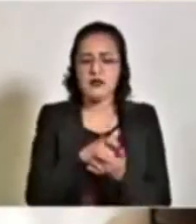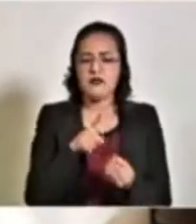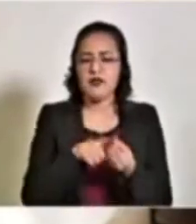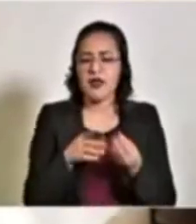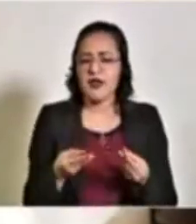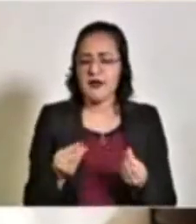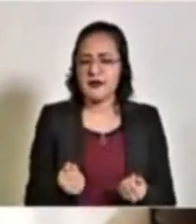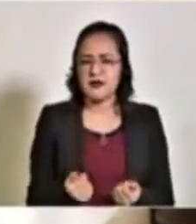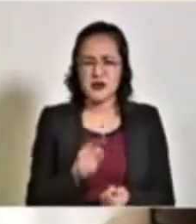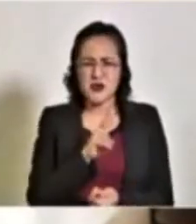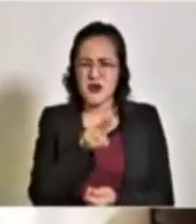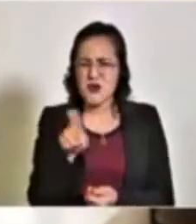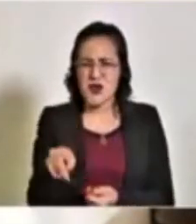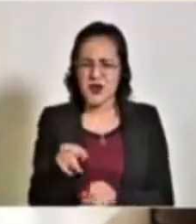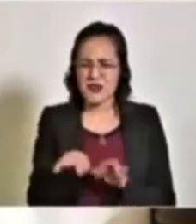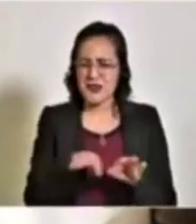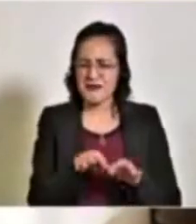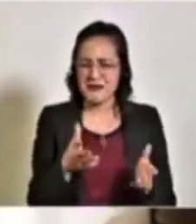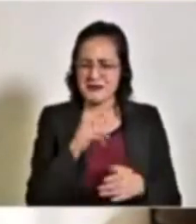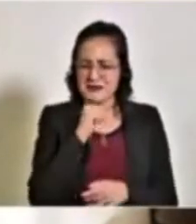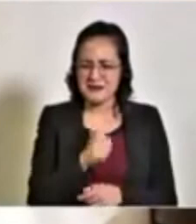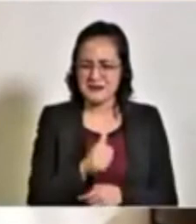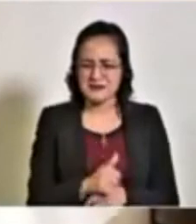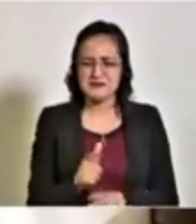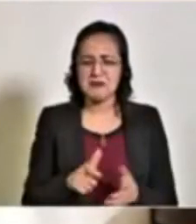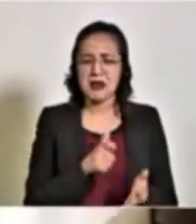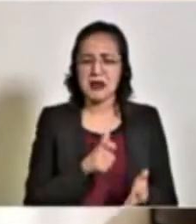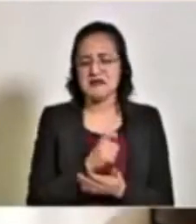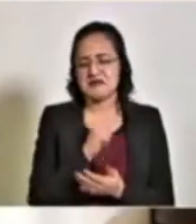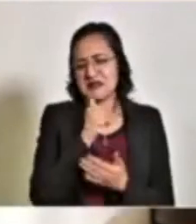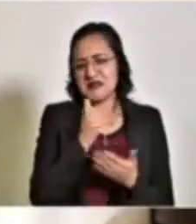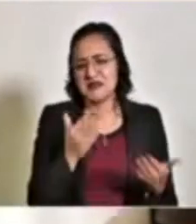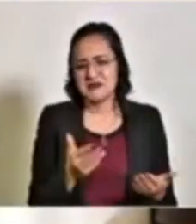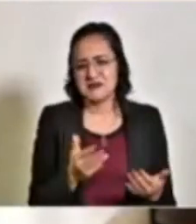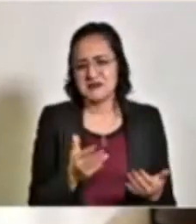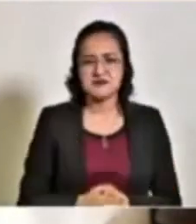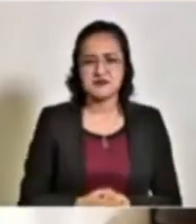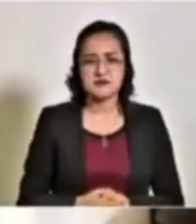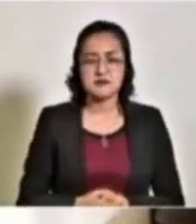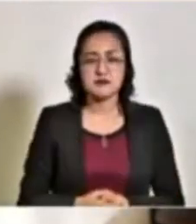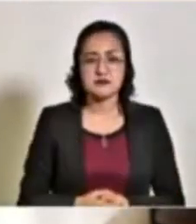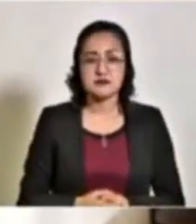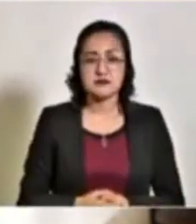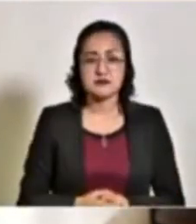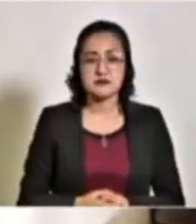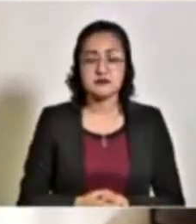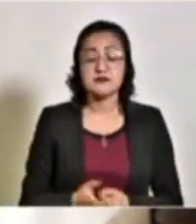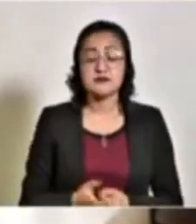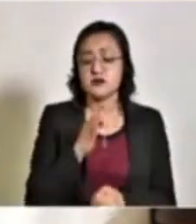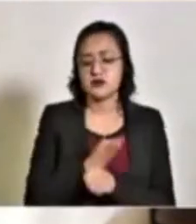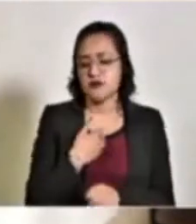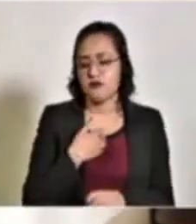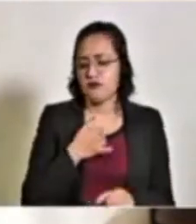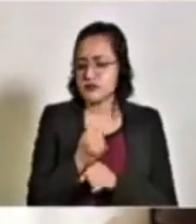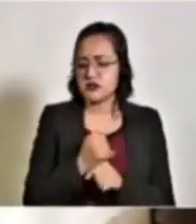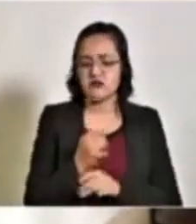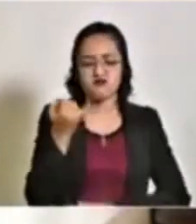Nunca hacen la obra y aplican el dinero. Entonces, estamos investigando